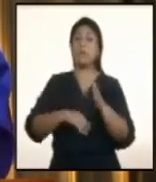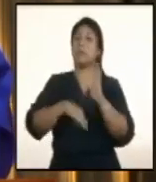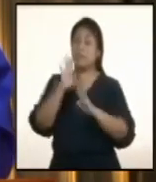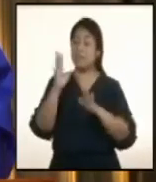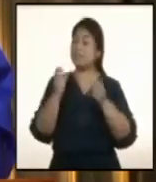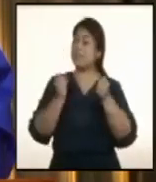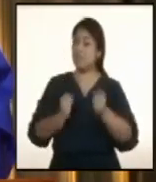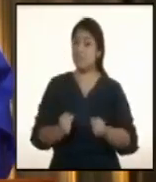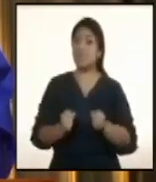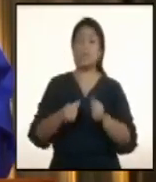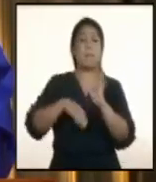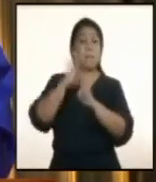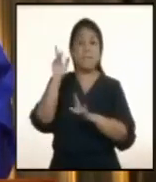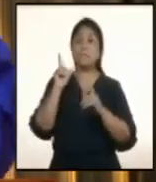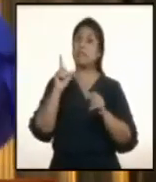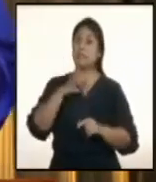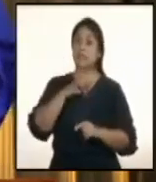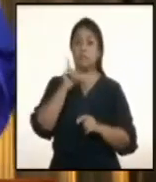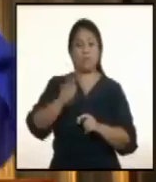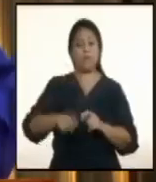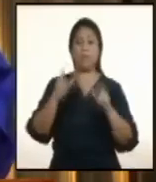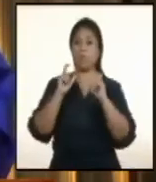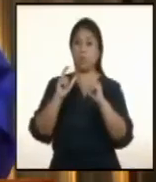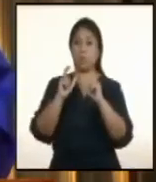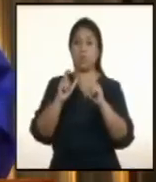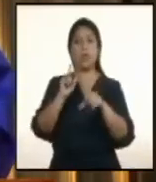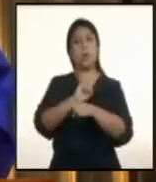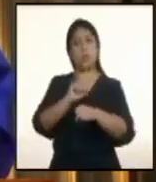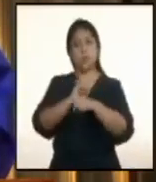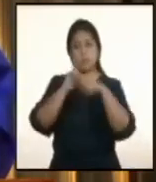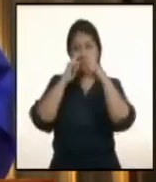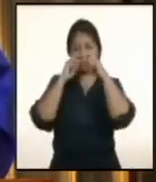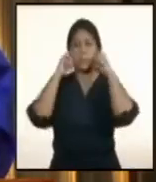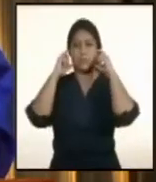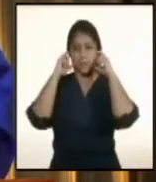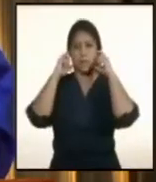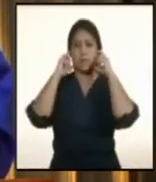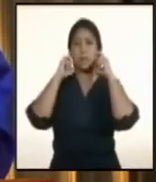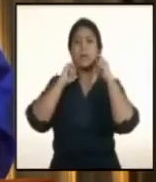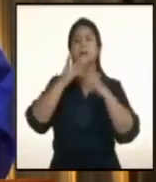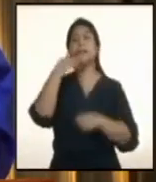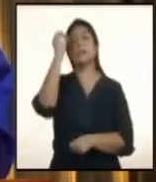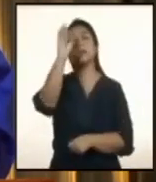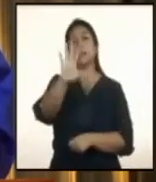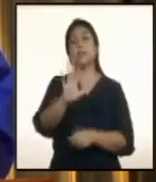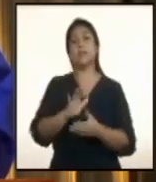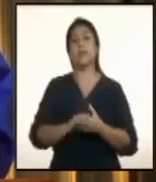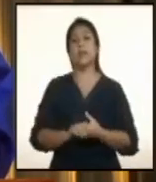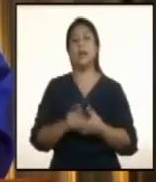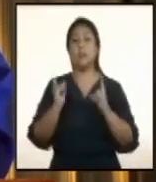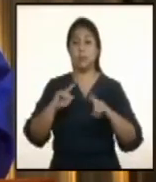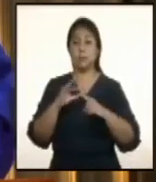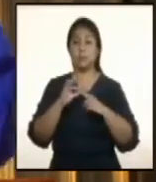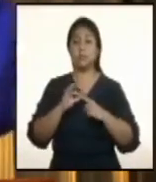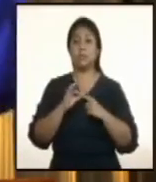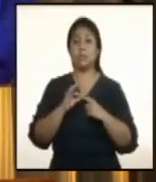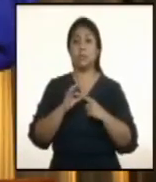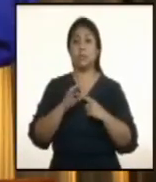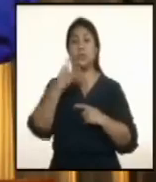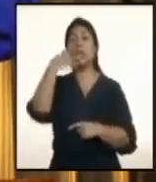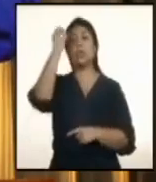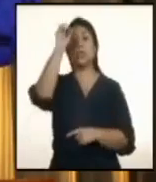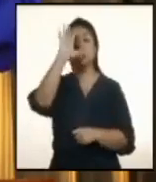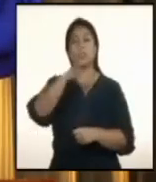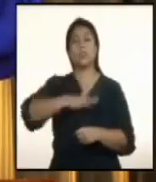más nos tenemos que cuidar. Por eso, usen su mascarilla. Que Dios les bendiga, pero especialmente que